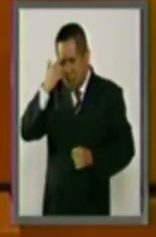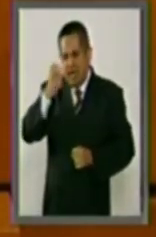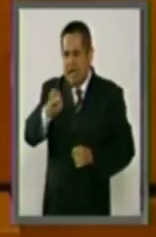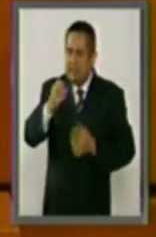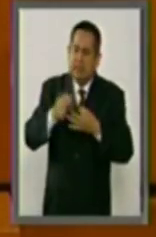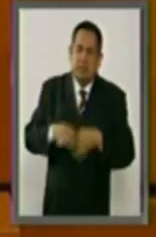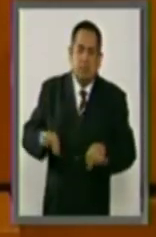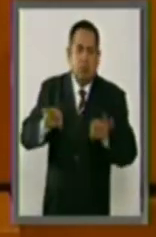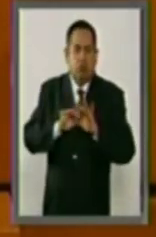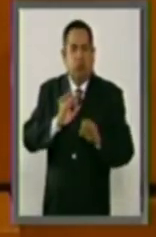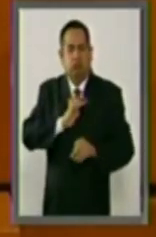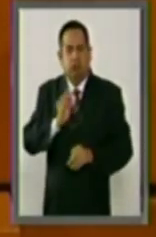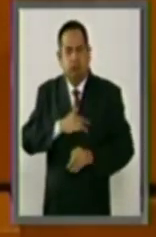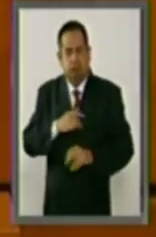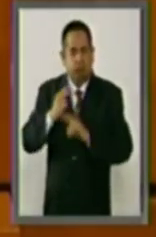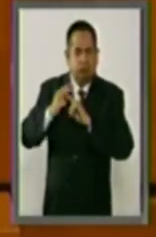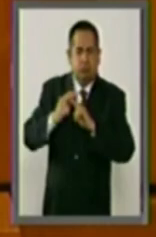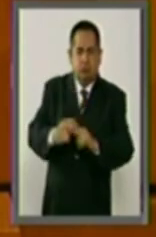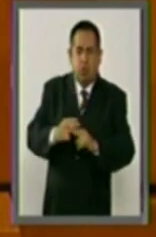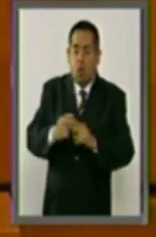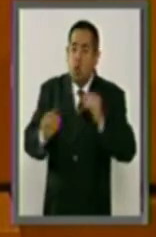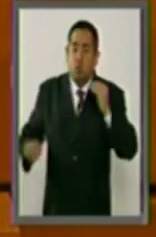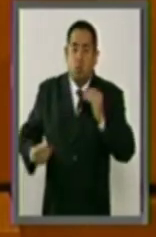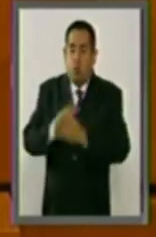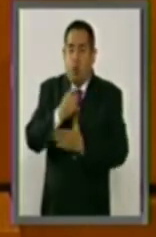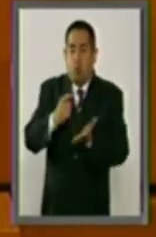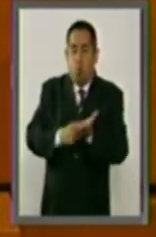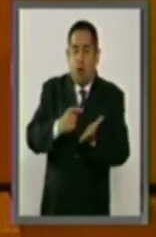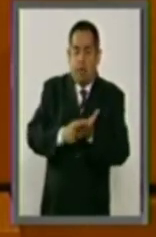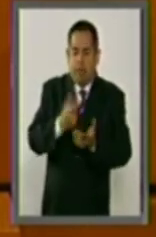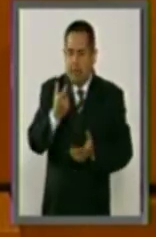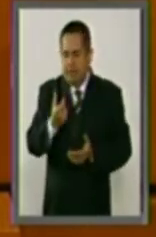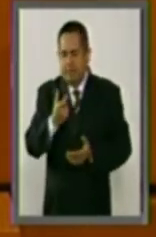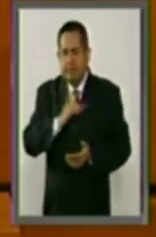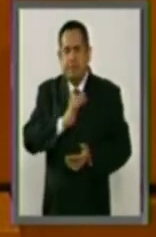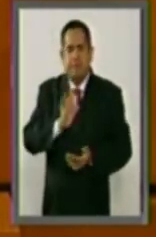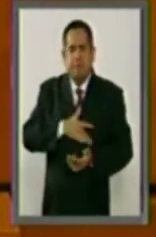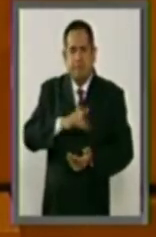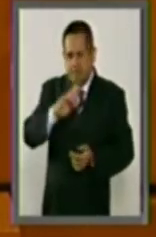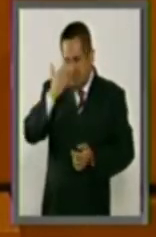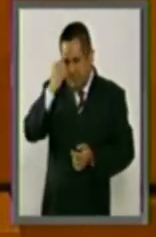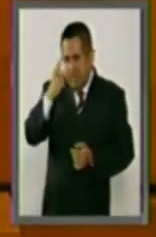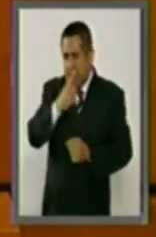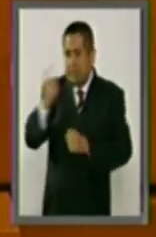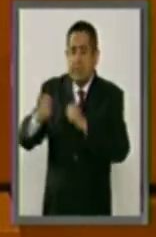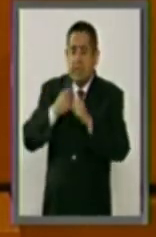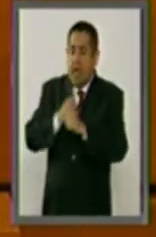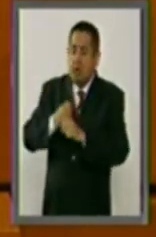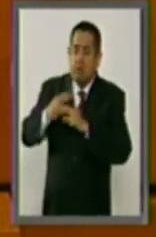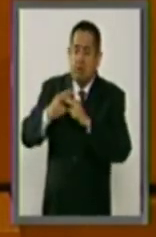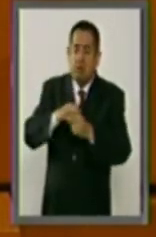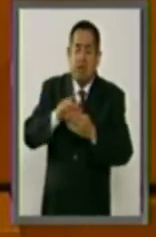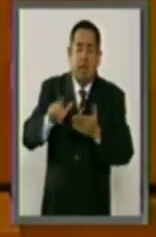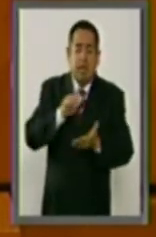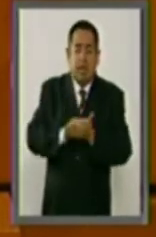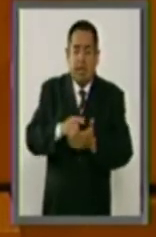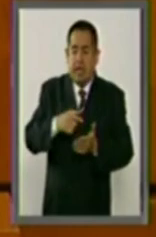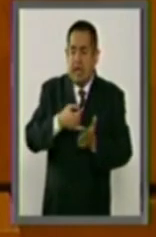acontecimiento con la emisión de una moneda conmemorativa del centenario de la Ley Agraria de